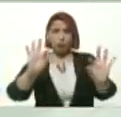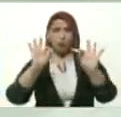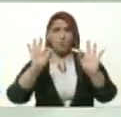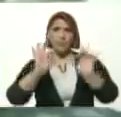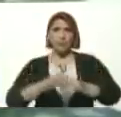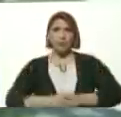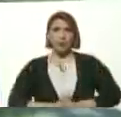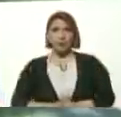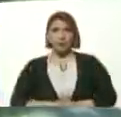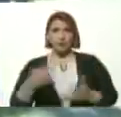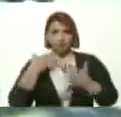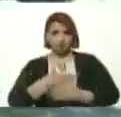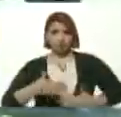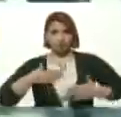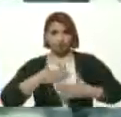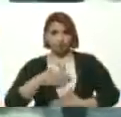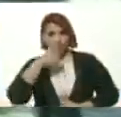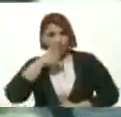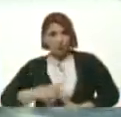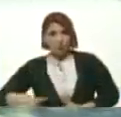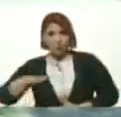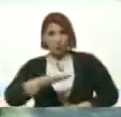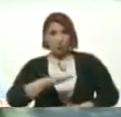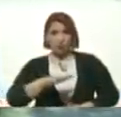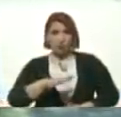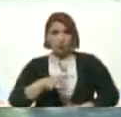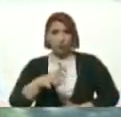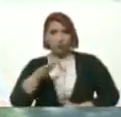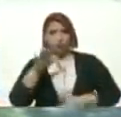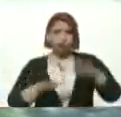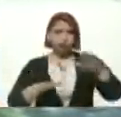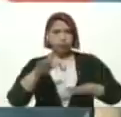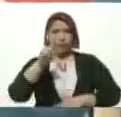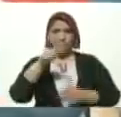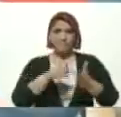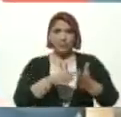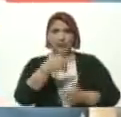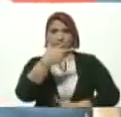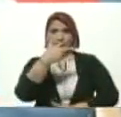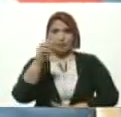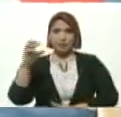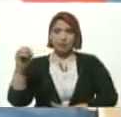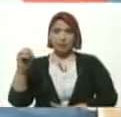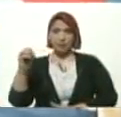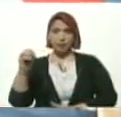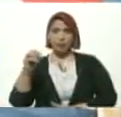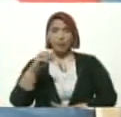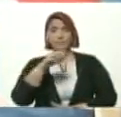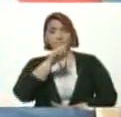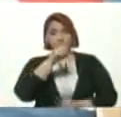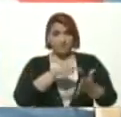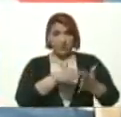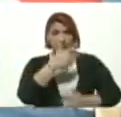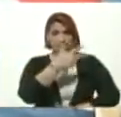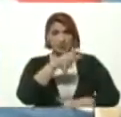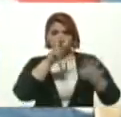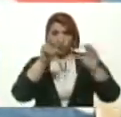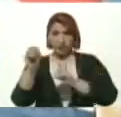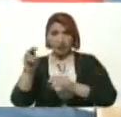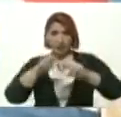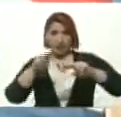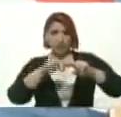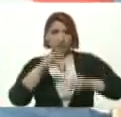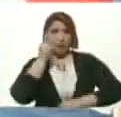Beneficiando así Una población De aproximadamente Mil trescientos Setenta Niños Niñas